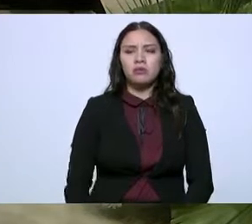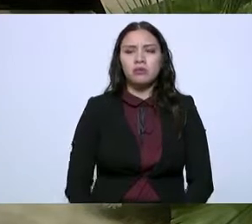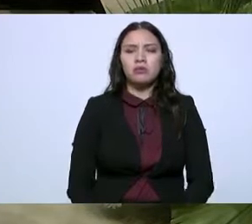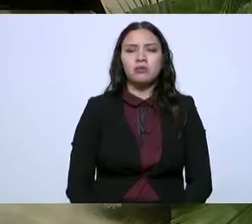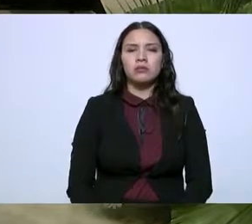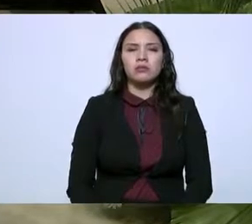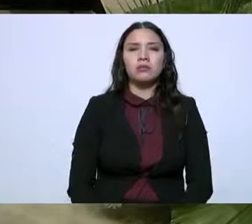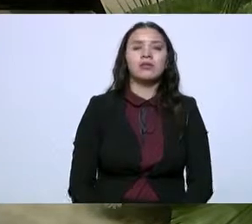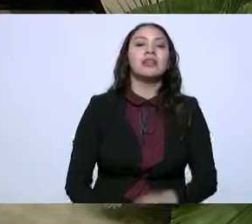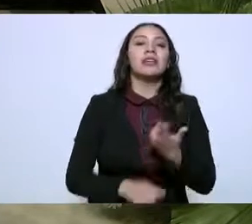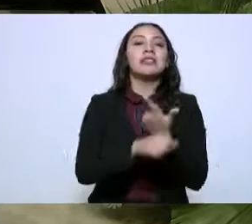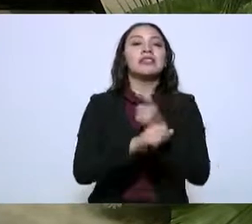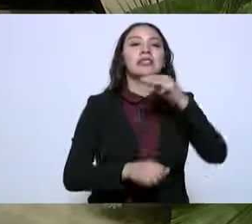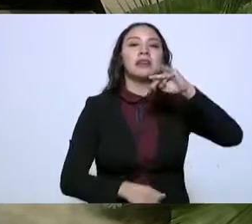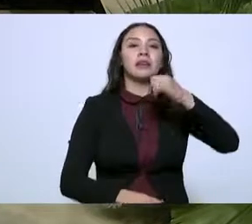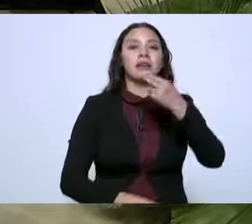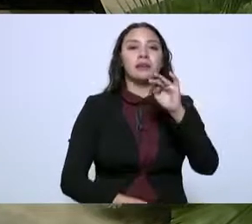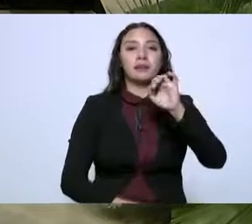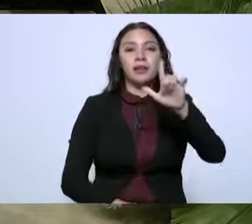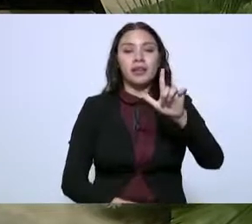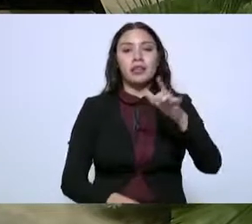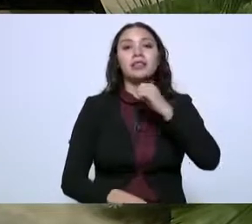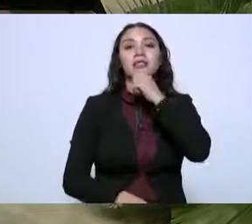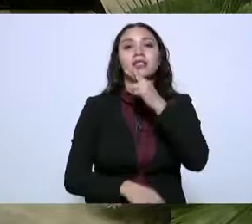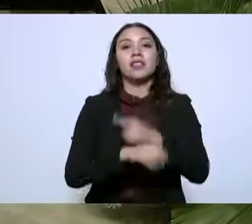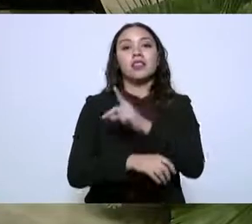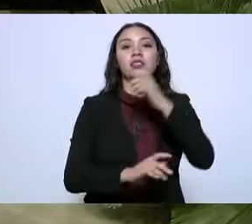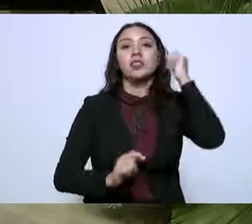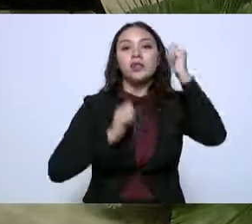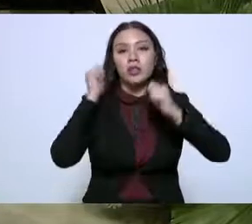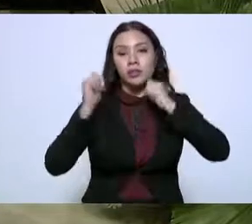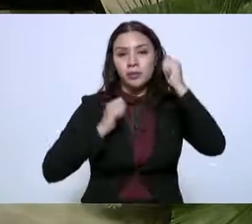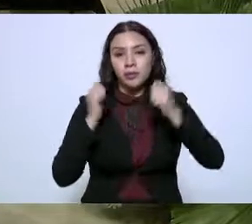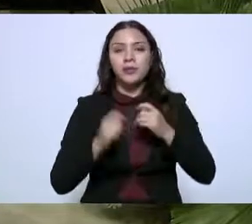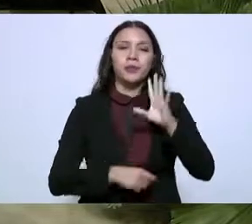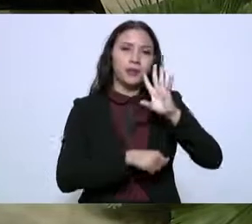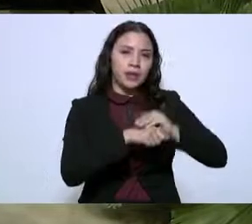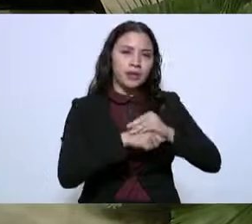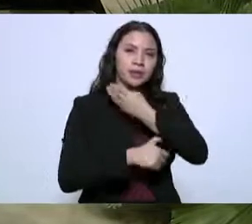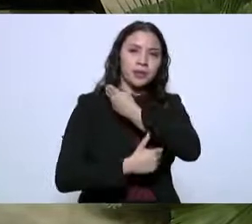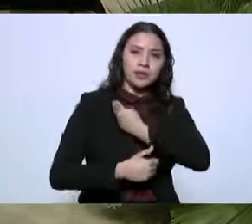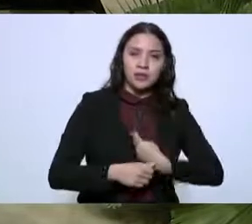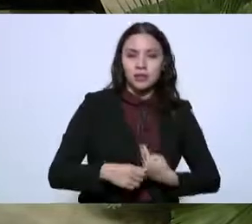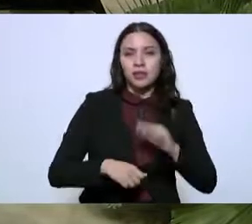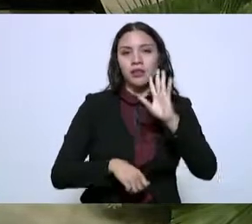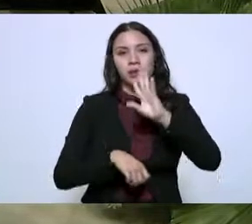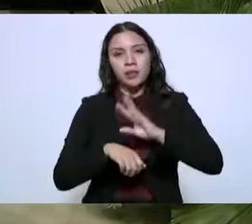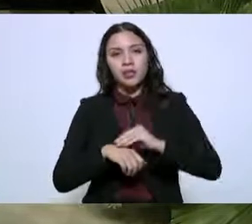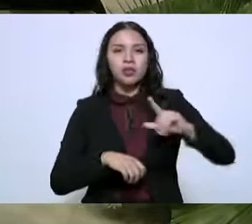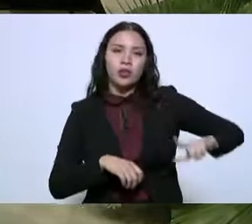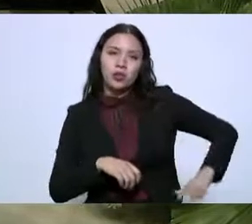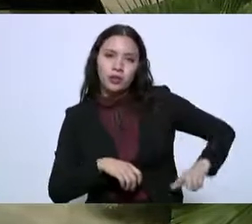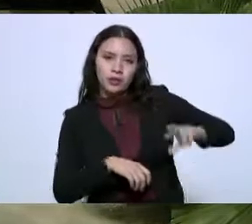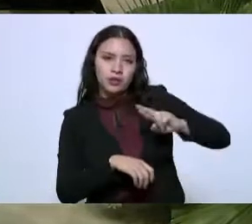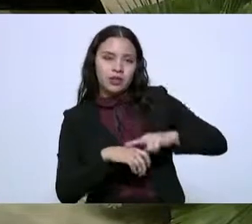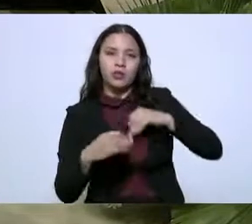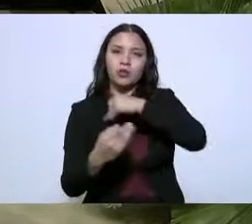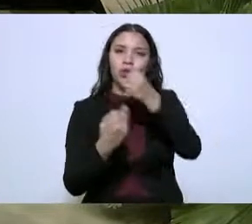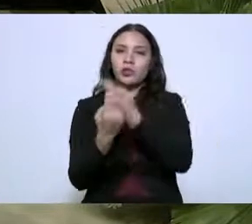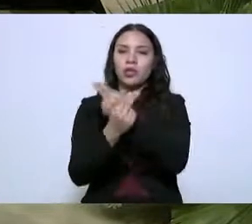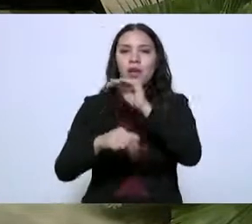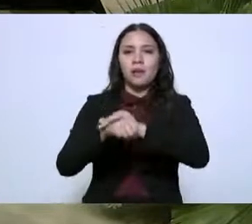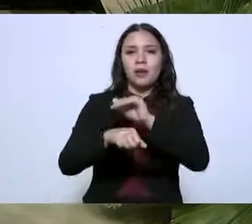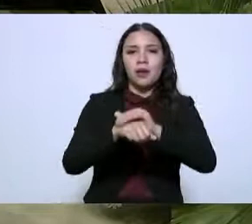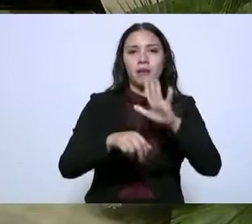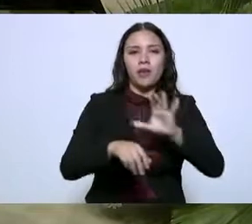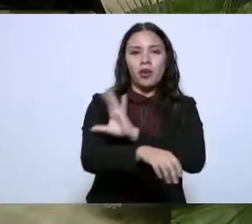el licenciado Miguel Turruco Marquez secretario de Turismo con su permiso señor presidente señor gobernador amigas y amigos